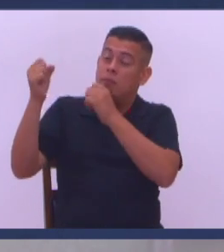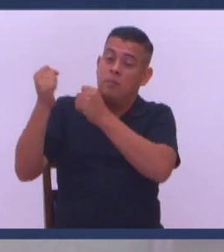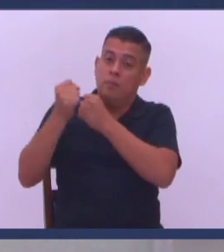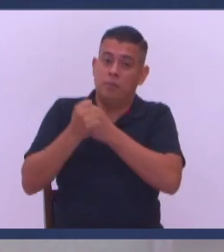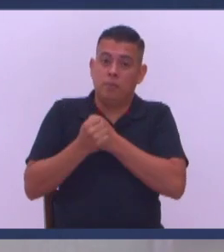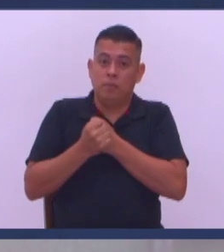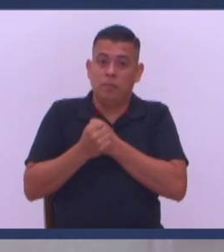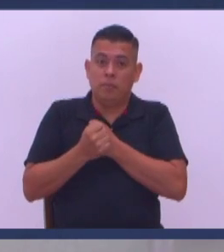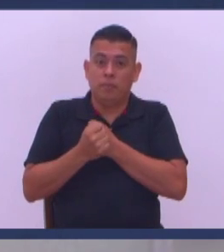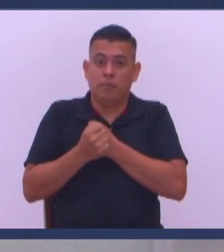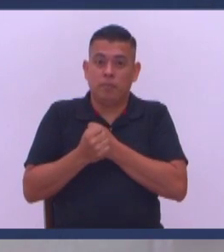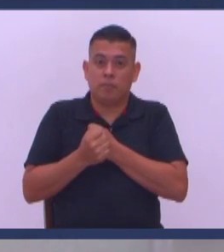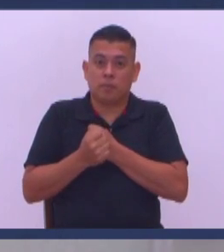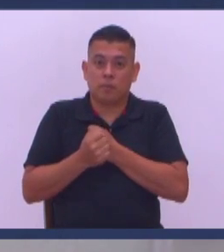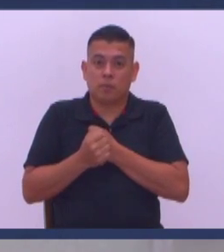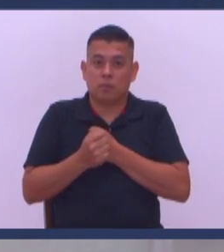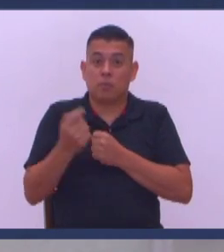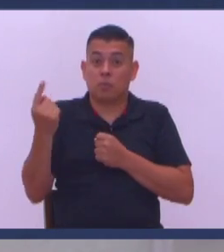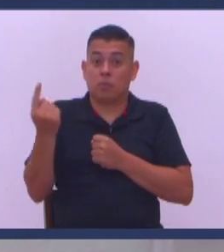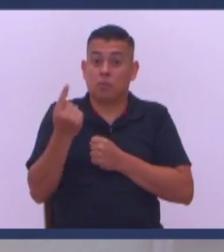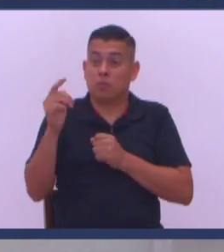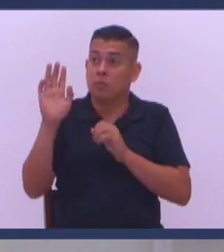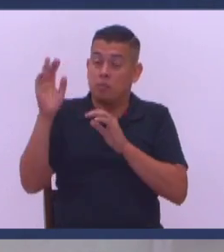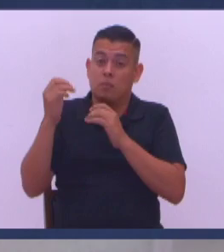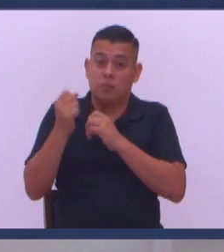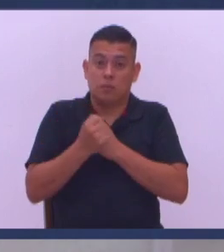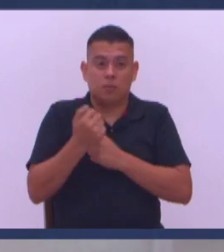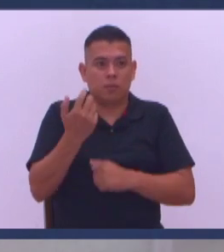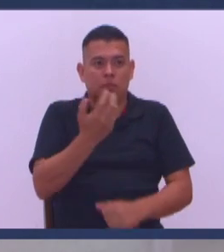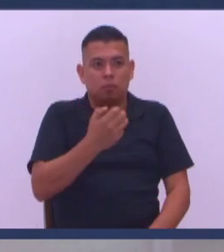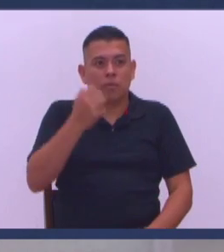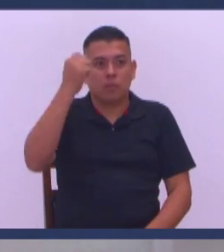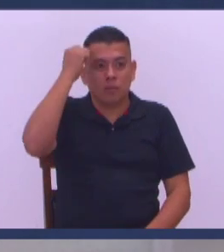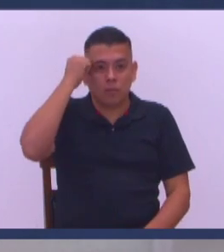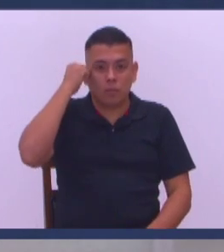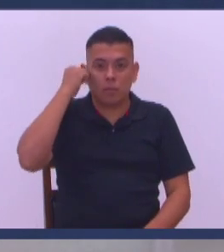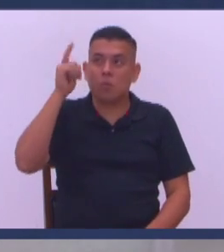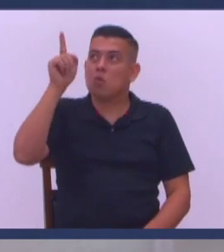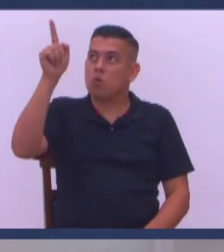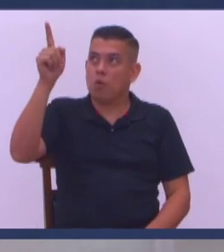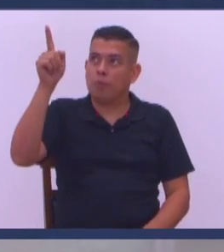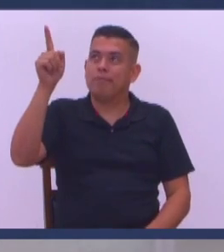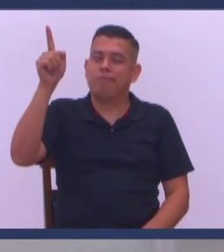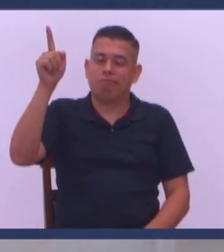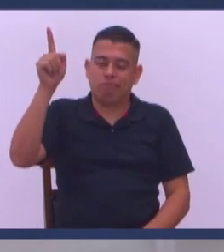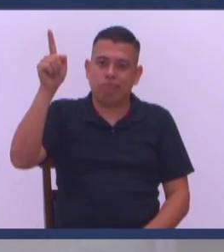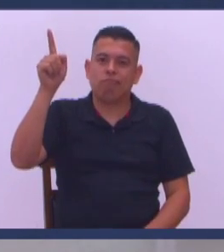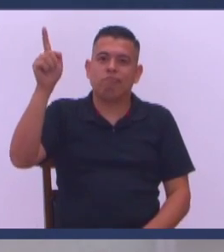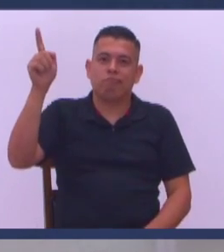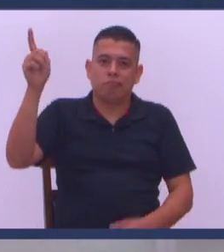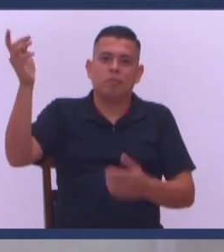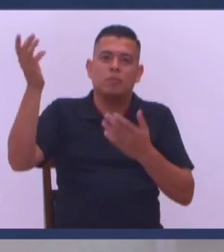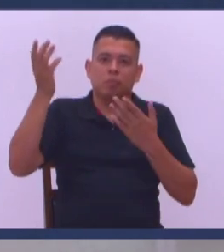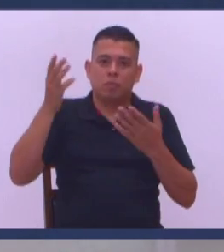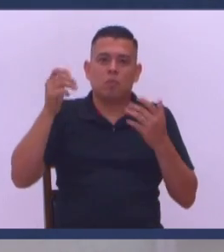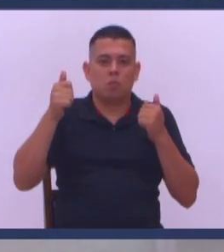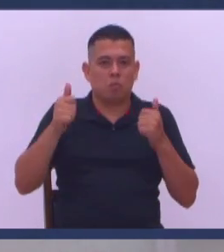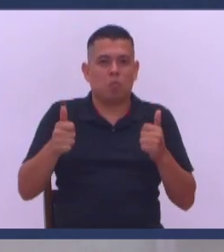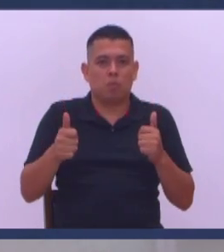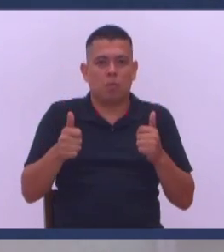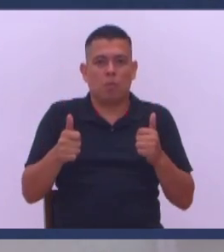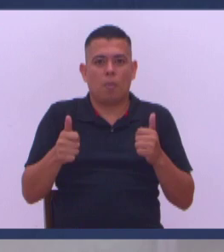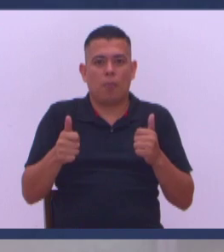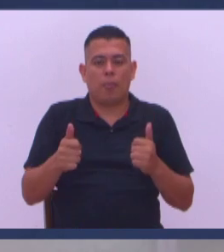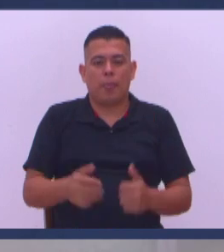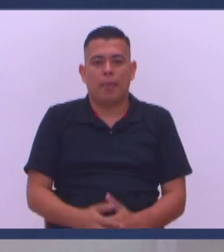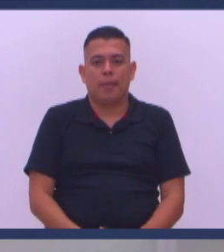su amor Bueno Solo por su amor Pero la gente aprendió A dar gracias Por su favor Que está bien Pero no es